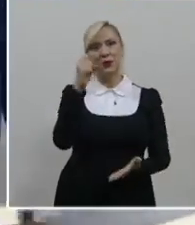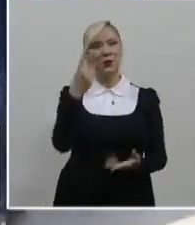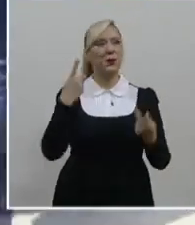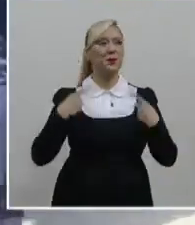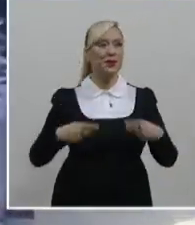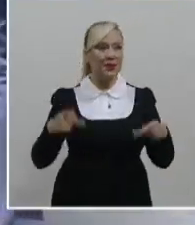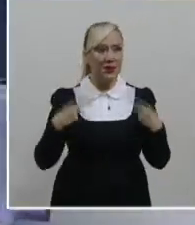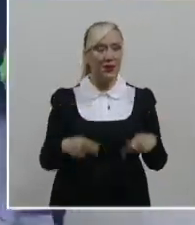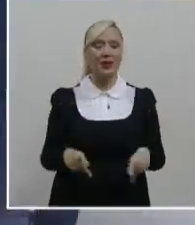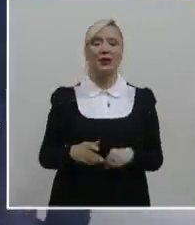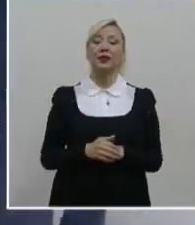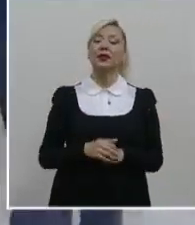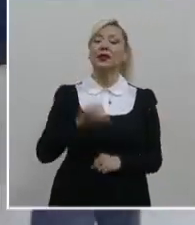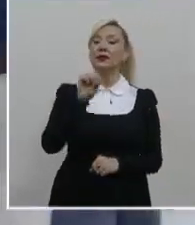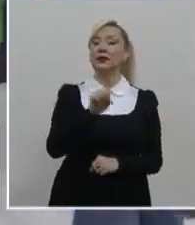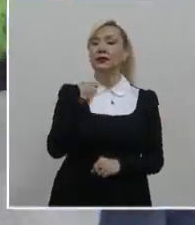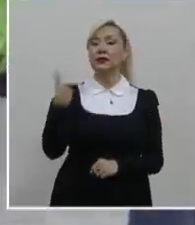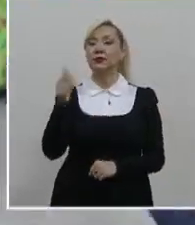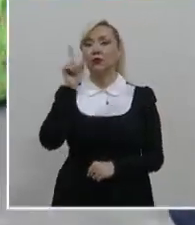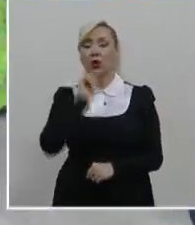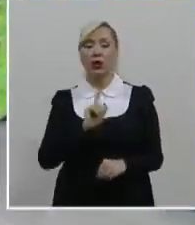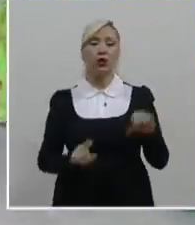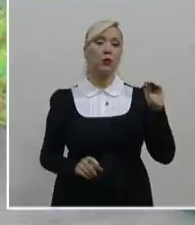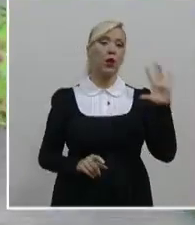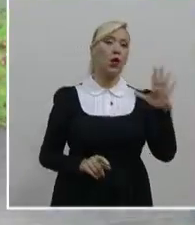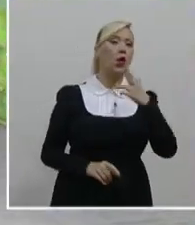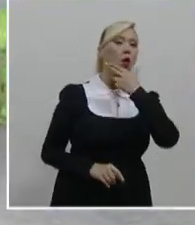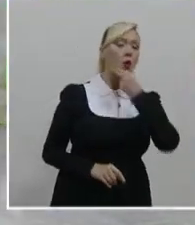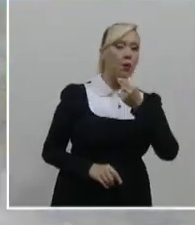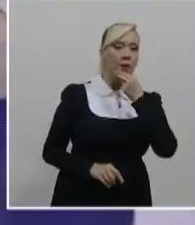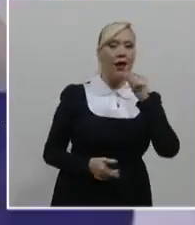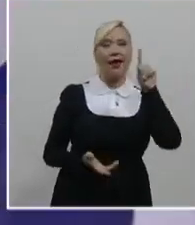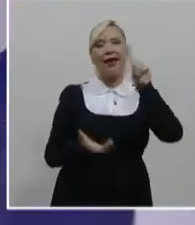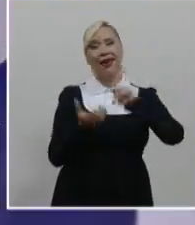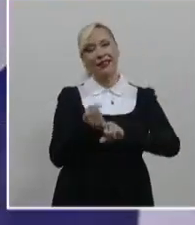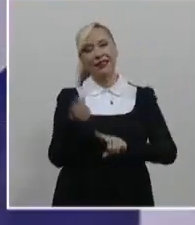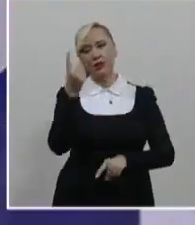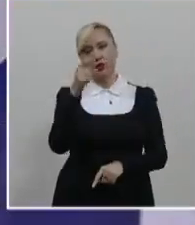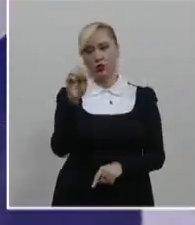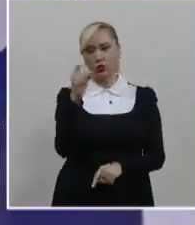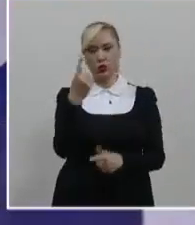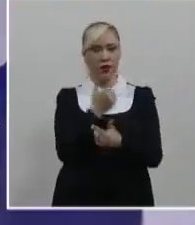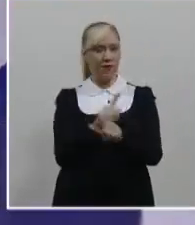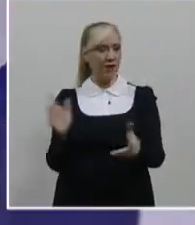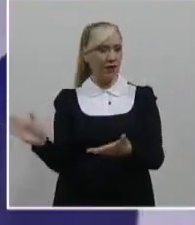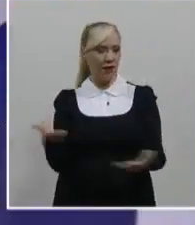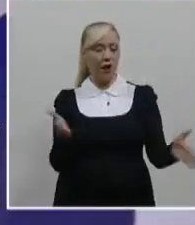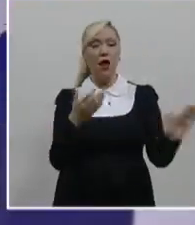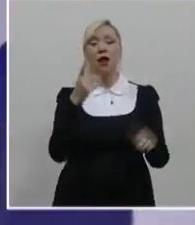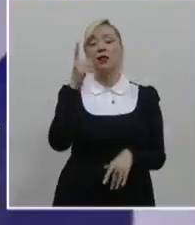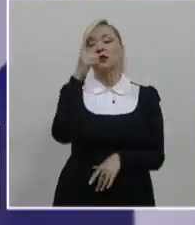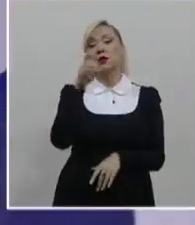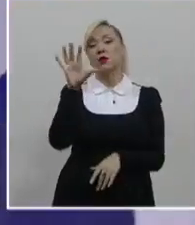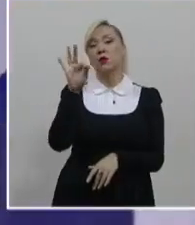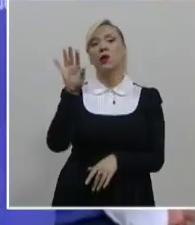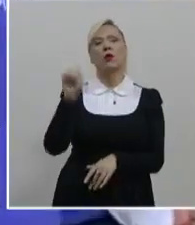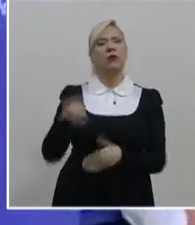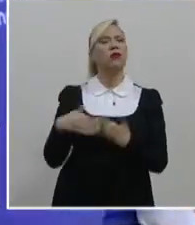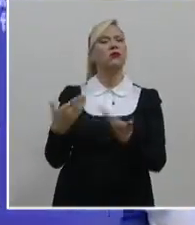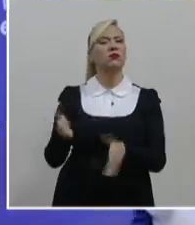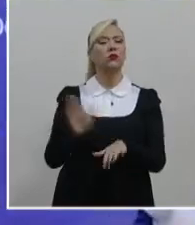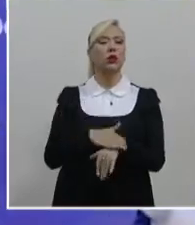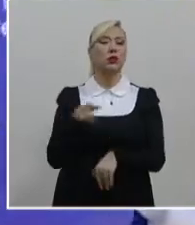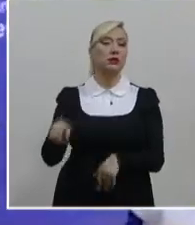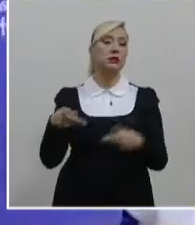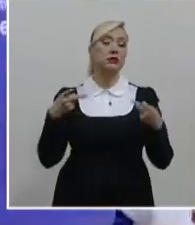personas, 66 mujeres y 95 hombres. De las 161 libertades obtenidas, 149 se otorgaron porque